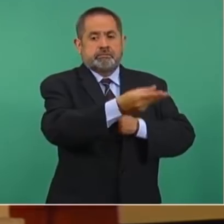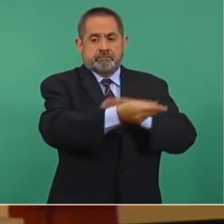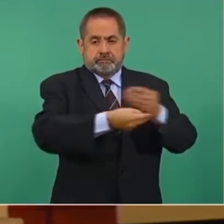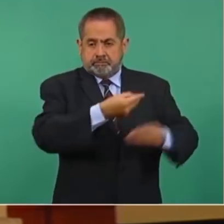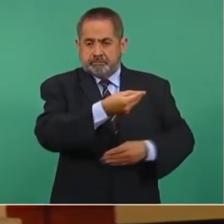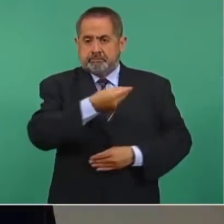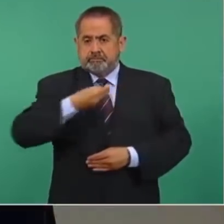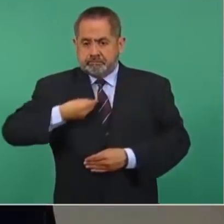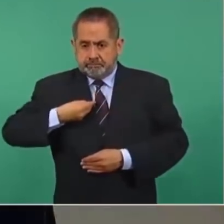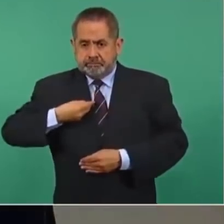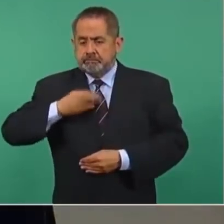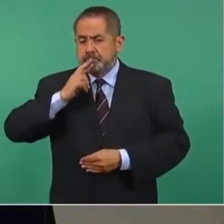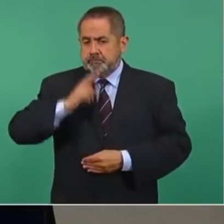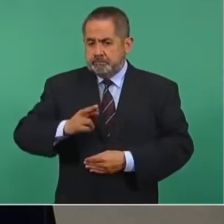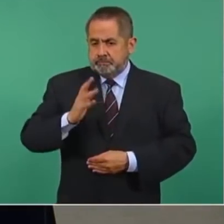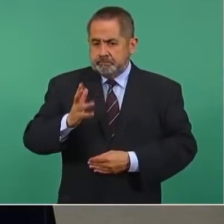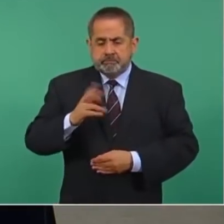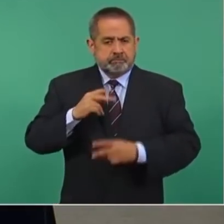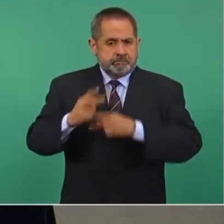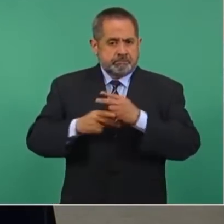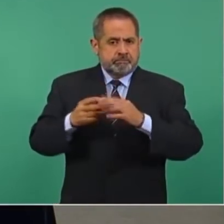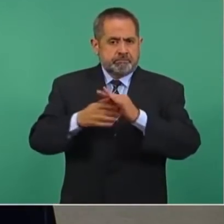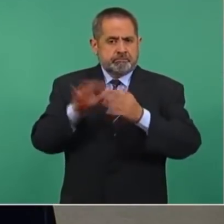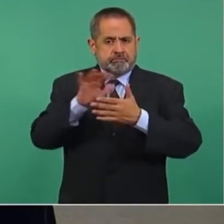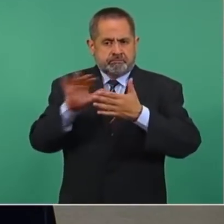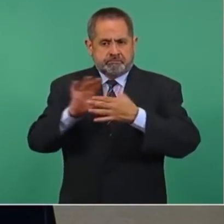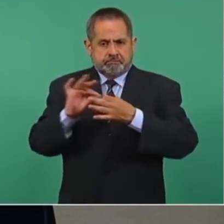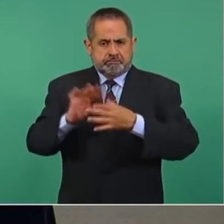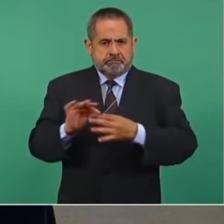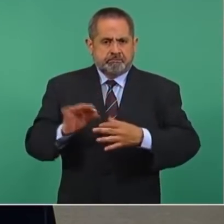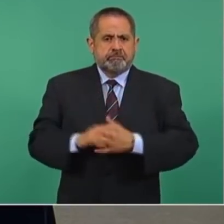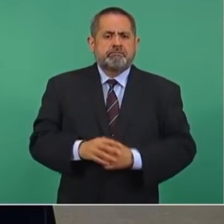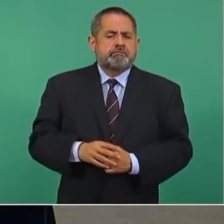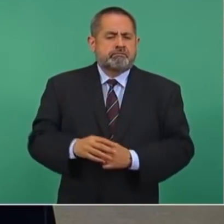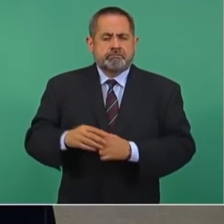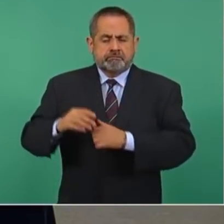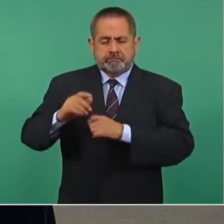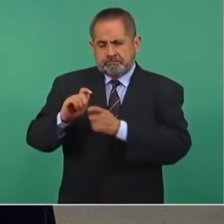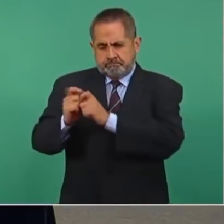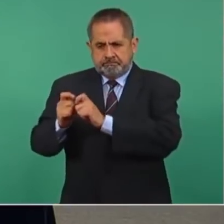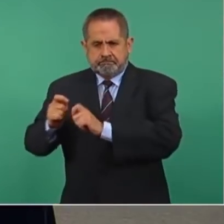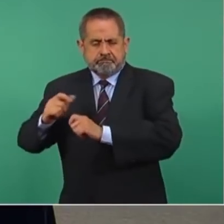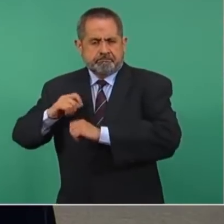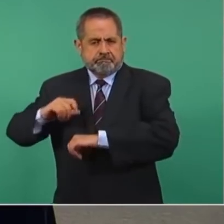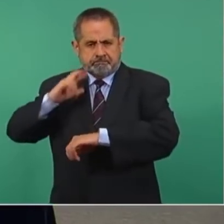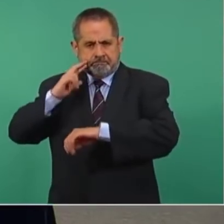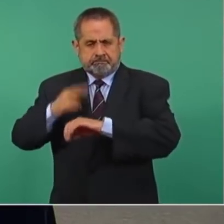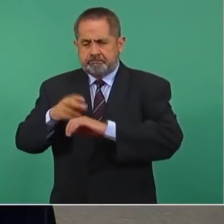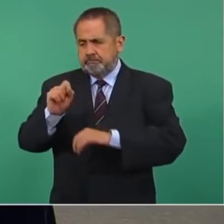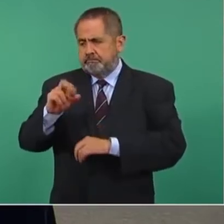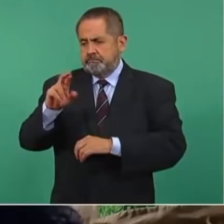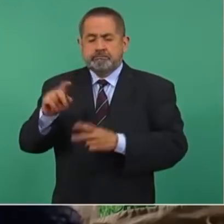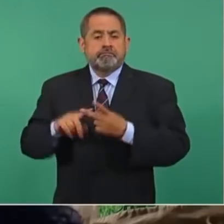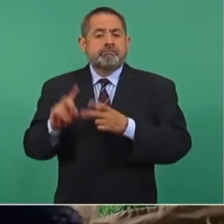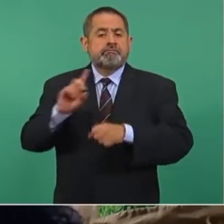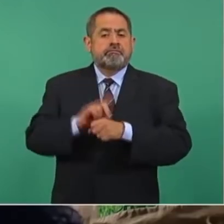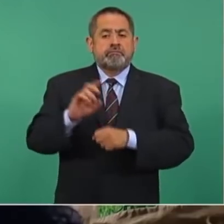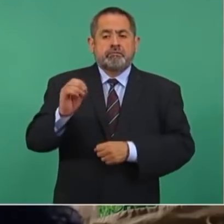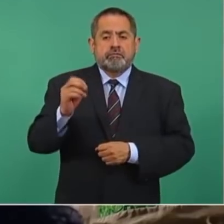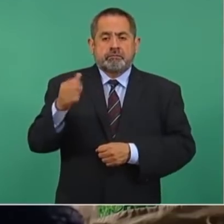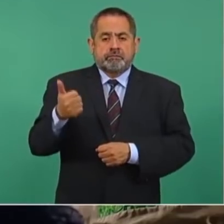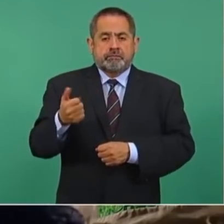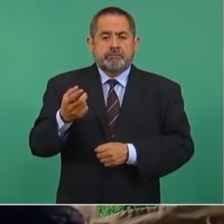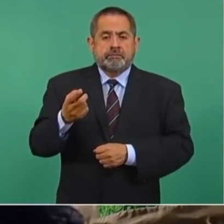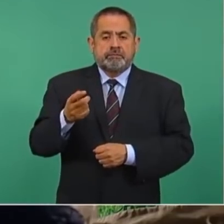Obrador. Entonces, paso a leerles la traducción que hicimos en la cancillería. La carta viene fechada el día 6 de octubre,